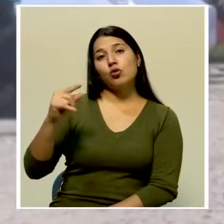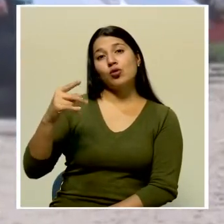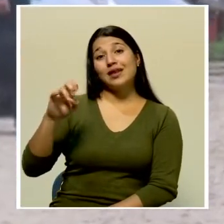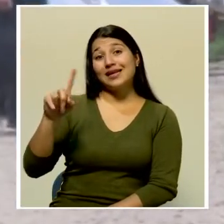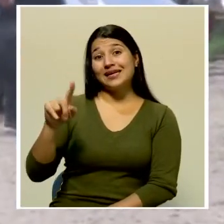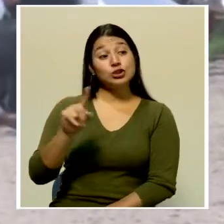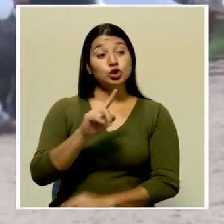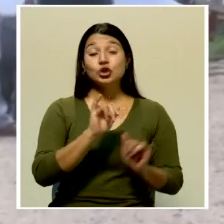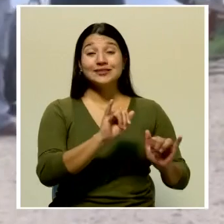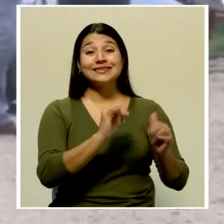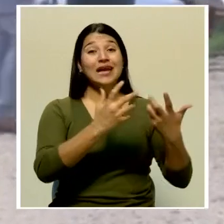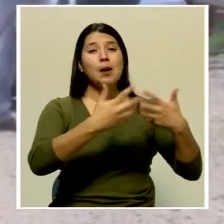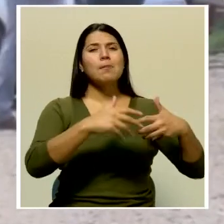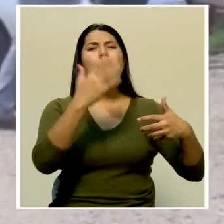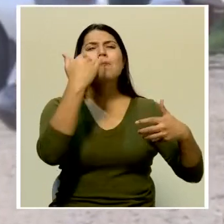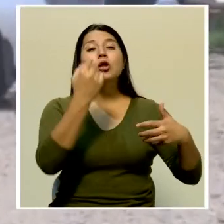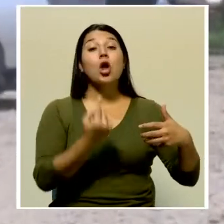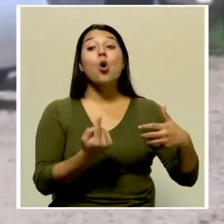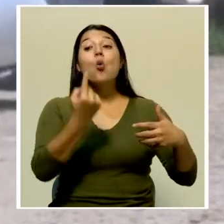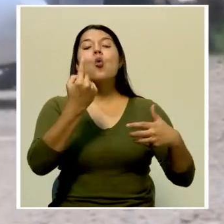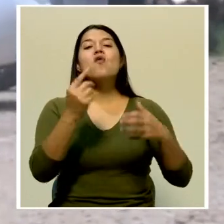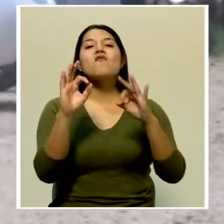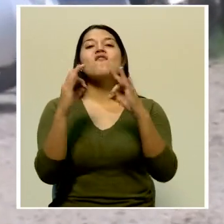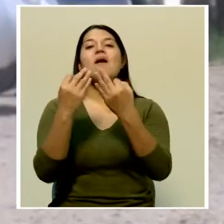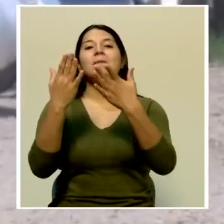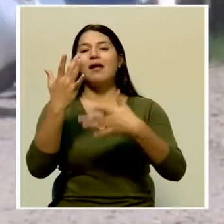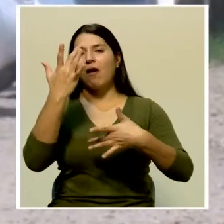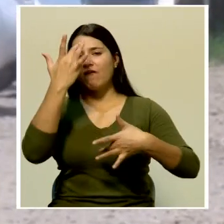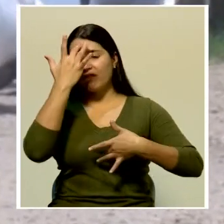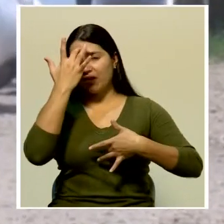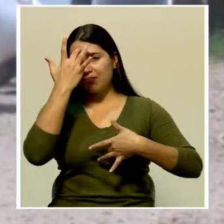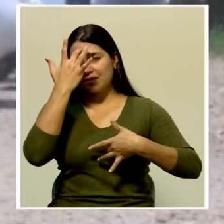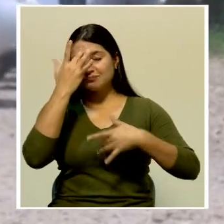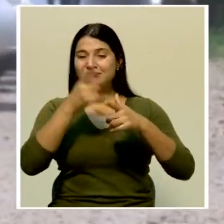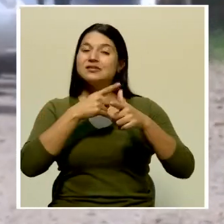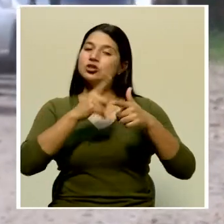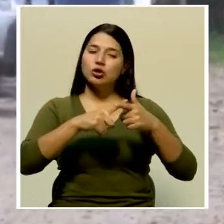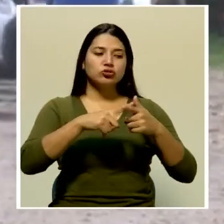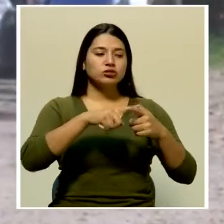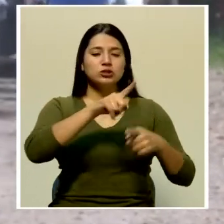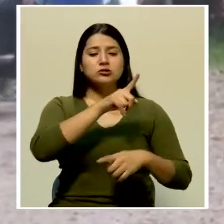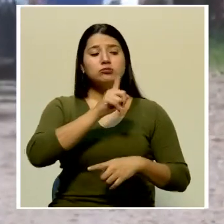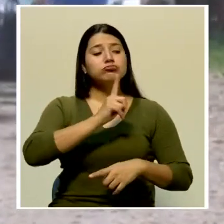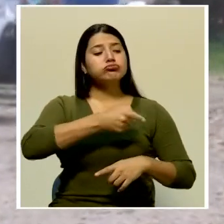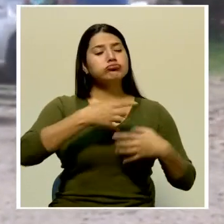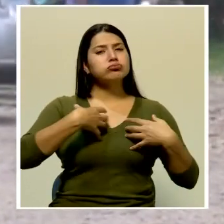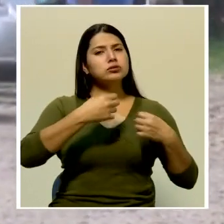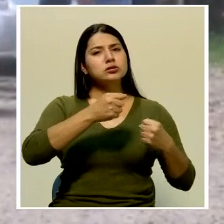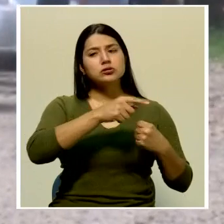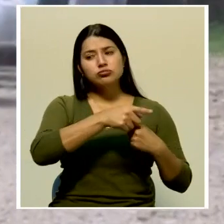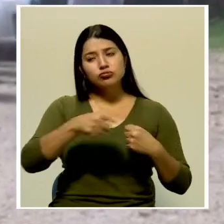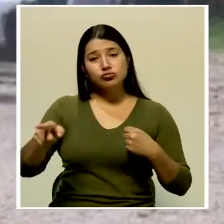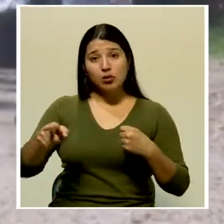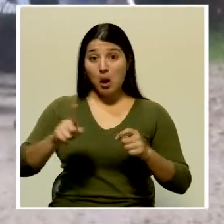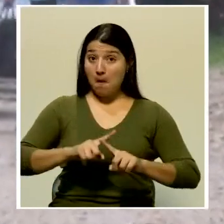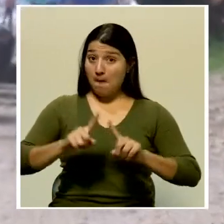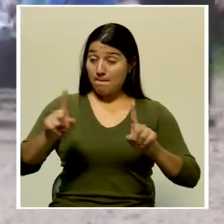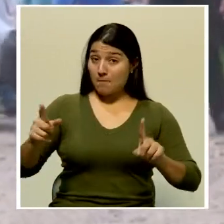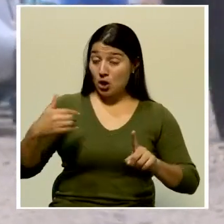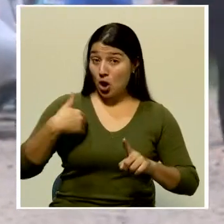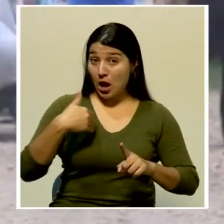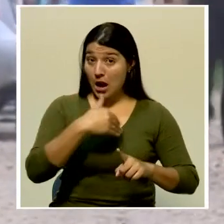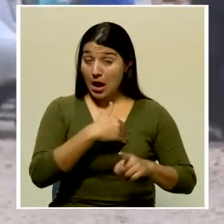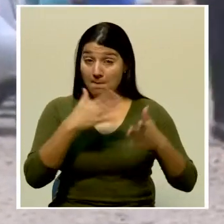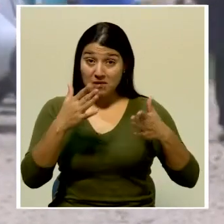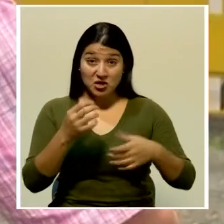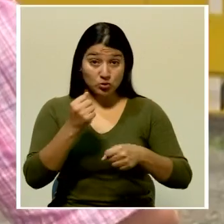sido contagiado con COVID-19. Sin embargo, el viceministro de Trabajo aseguró que no han recibido un preaviso del cese de